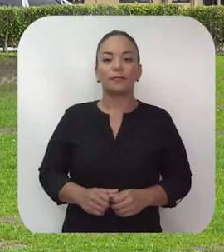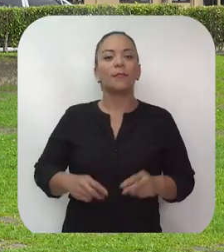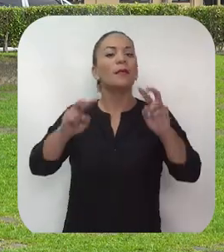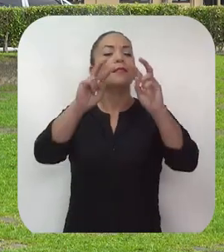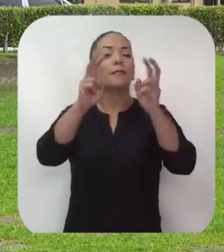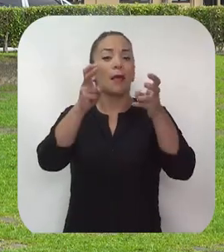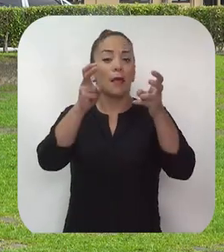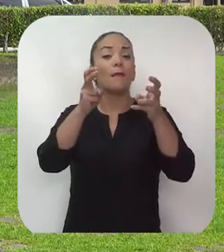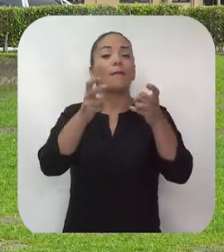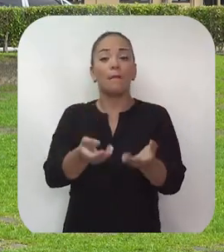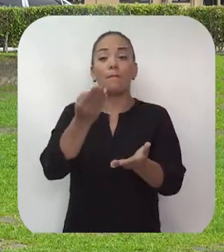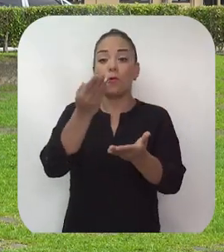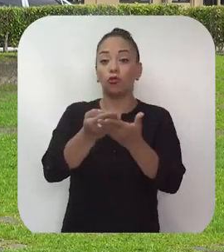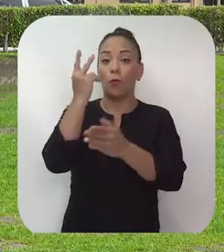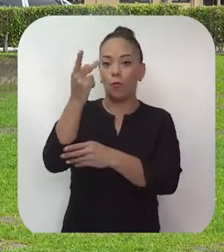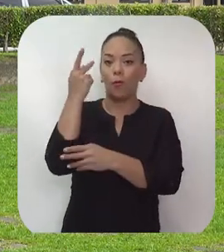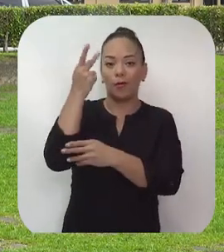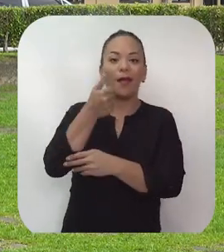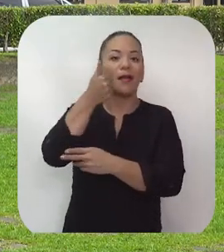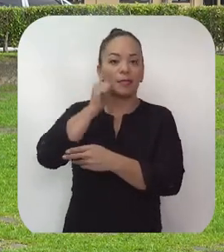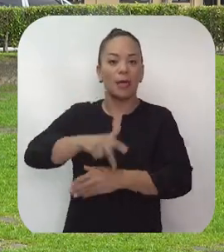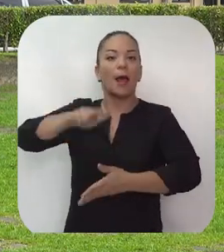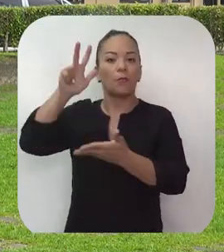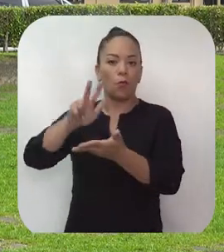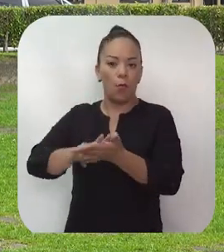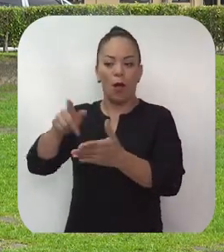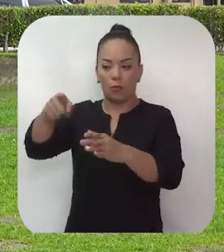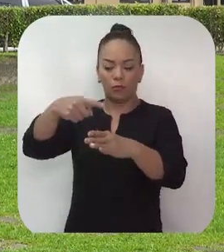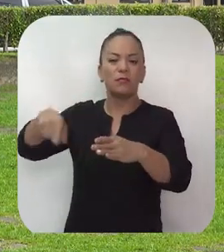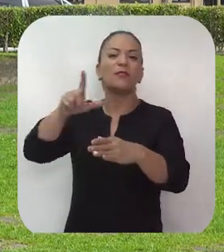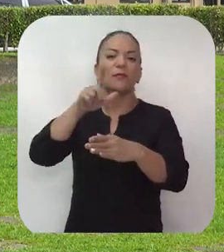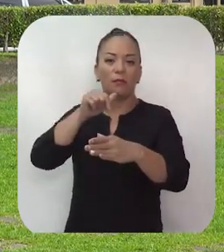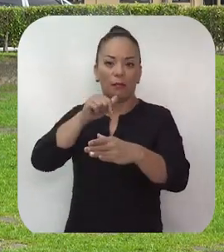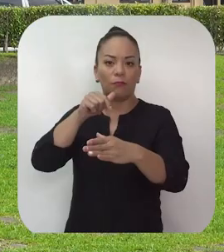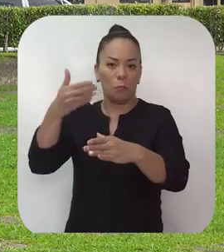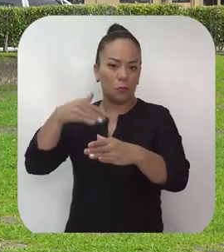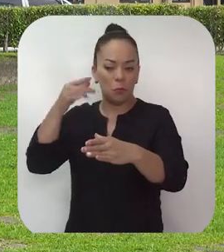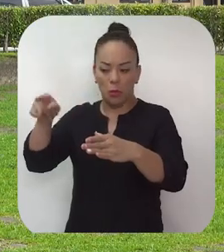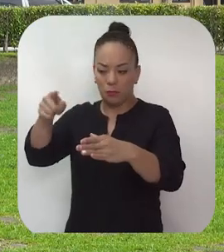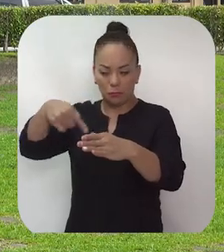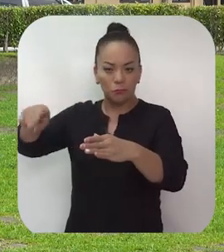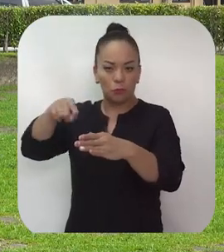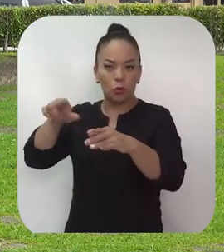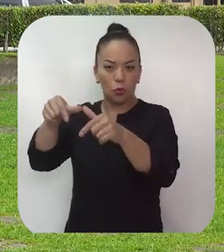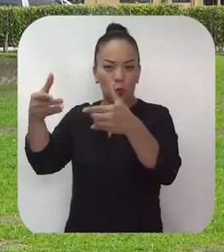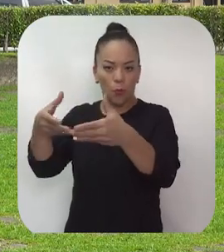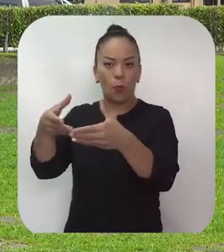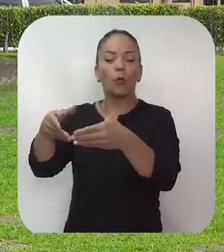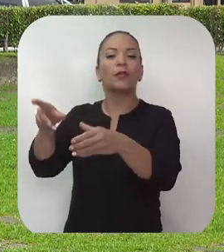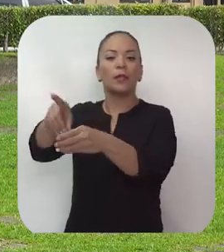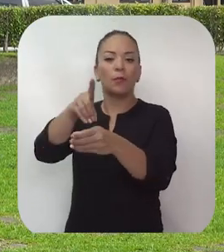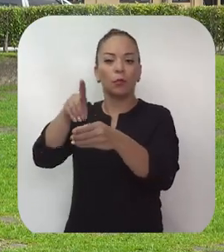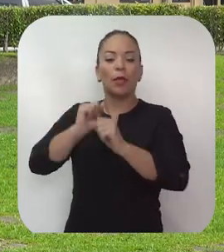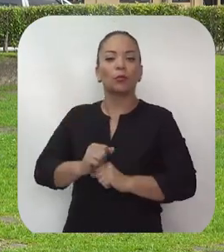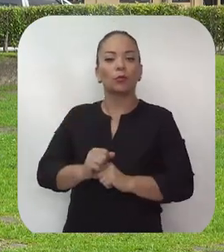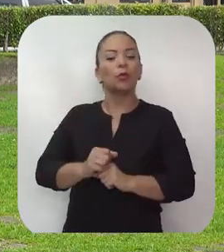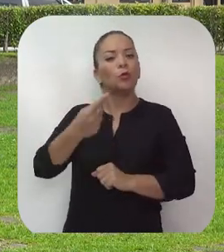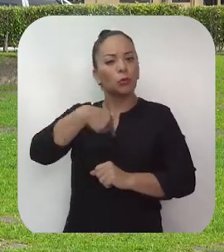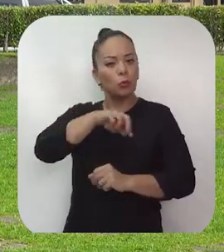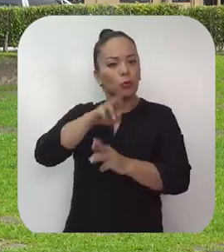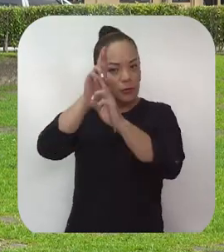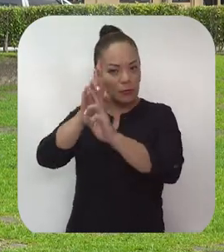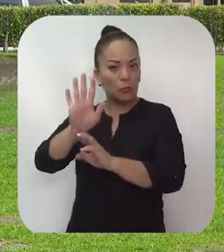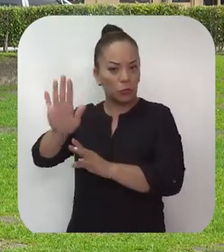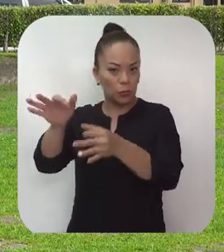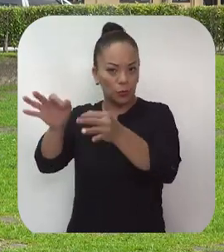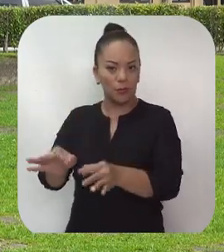Sobre la moción política que se aprobó el día de ayer por parte de las señoras y señores diputados, somos absolutamente